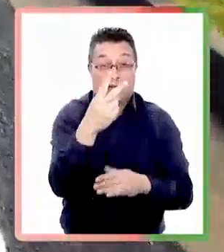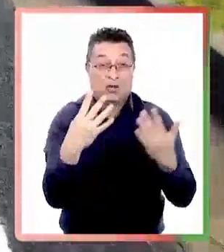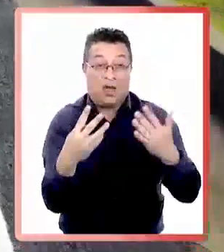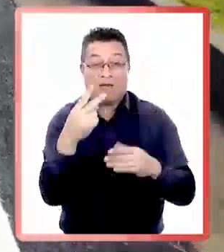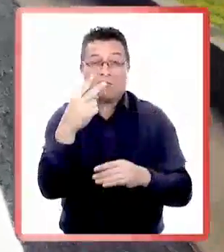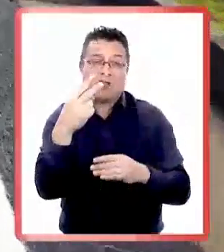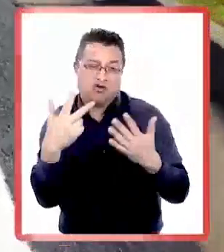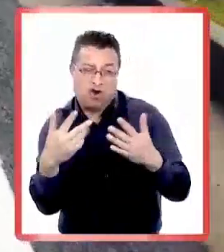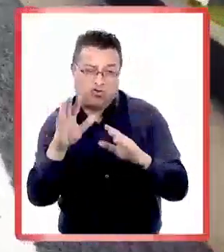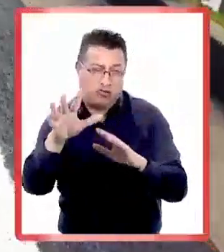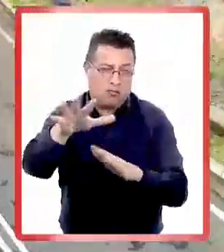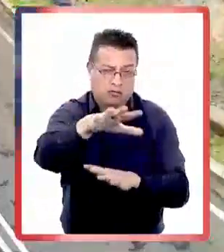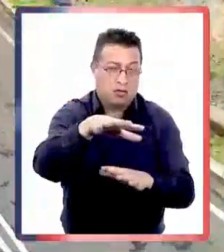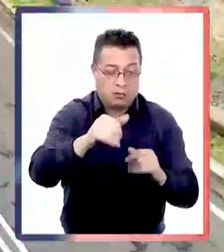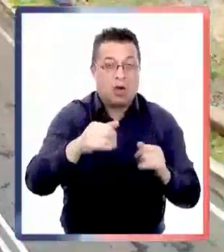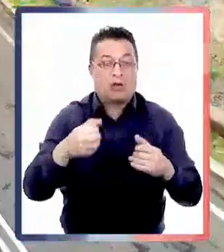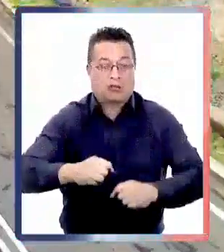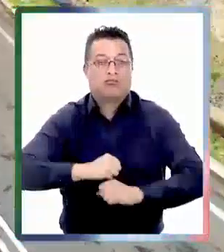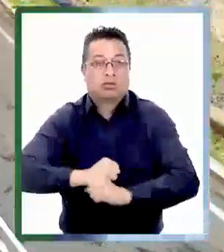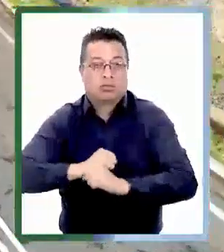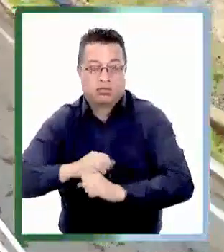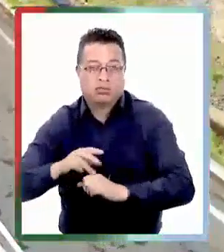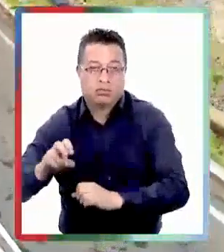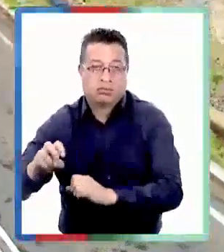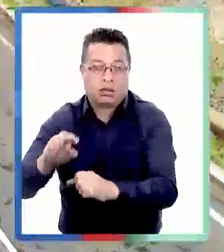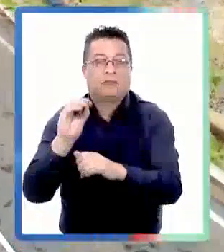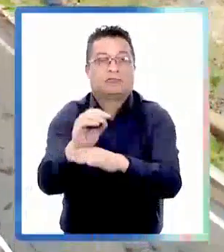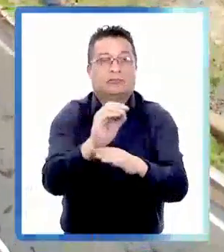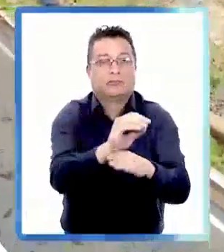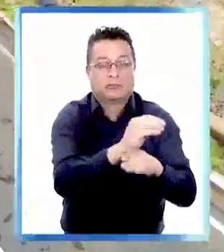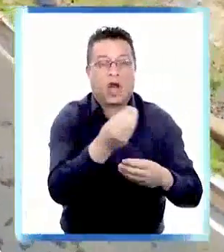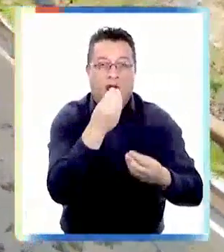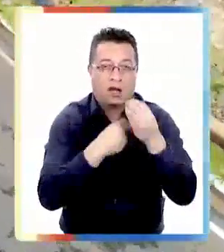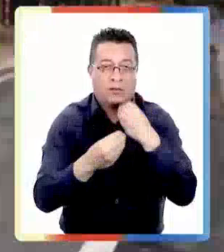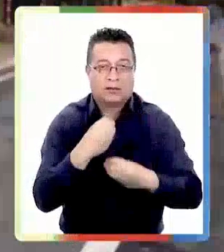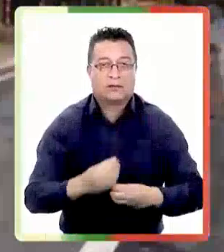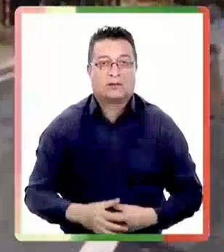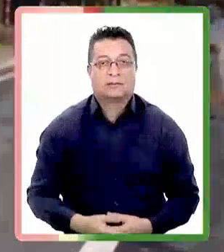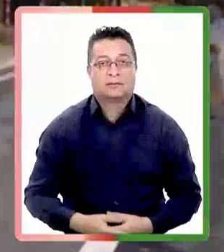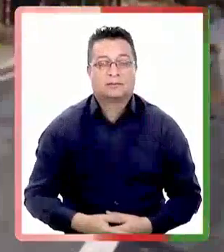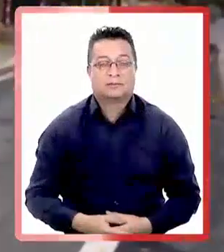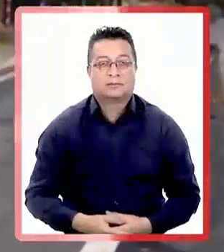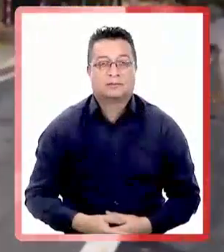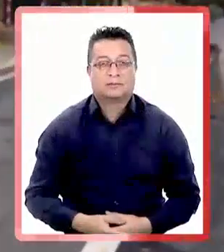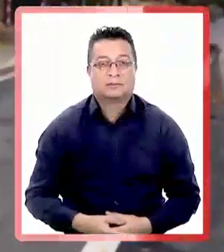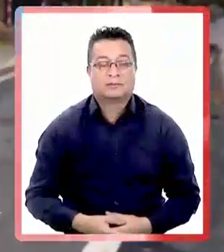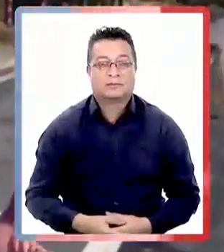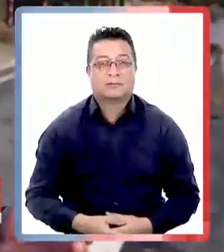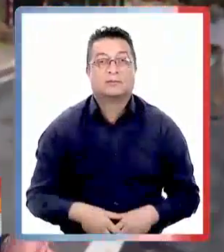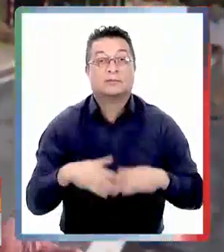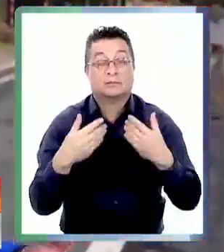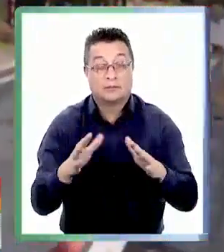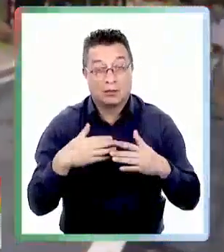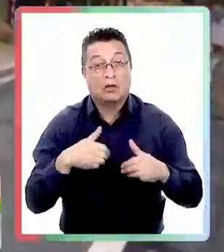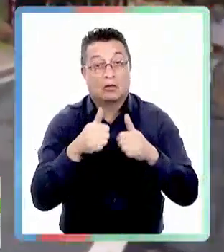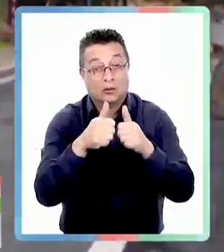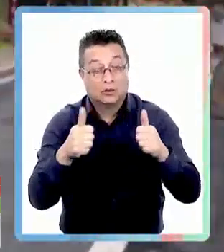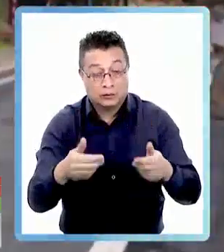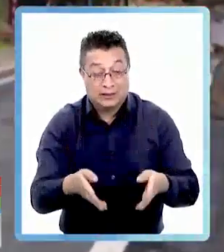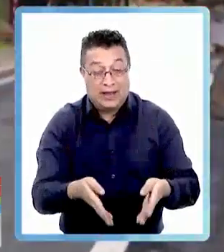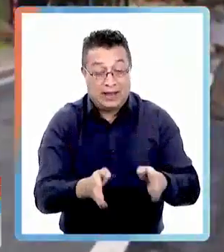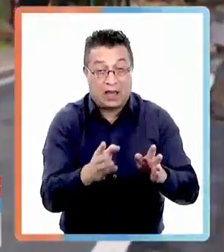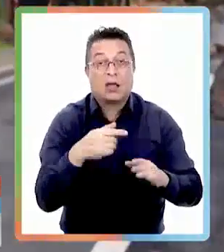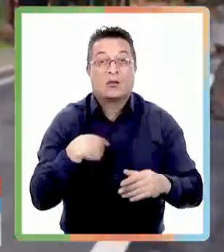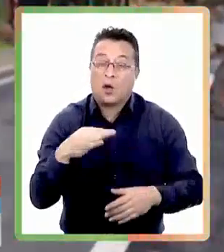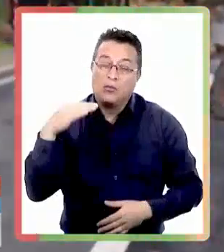recibir con Baquiano de la zona asistencia en alimentación Solicitamos a la autoridad especialmente de Vialidad que con prontitud nos